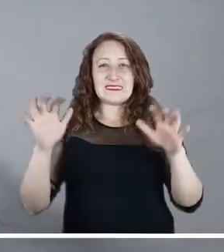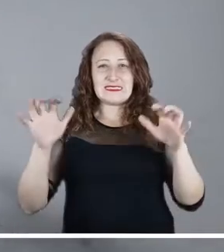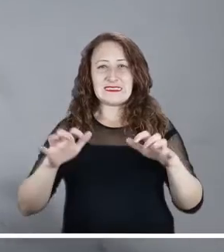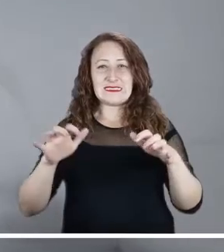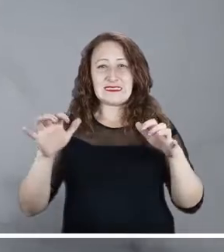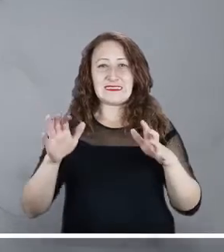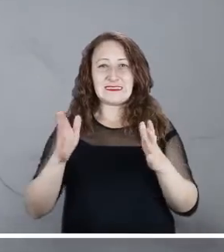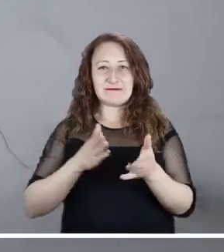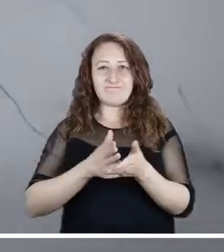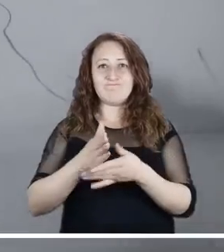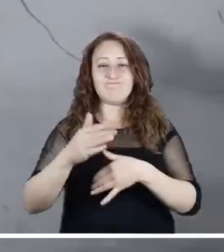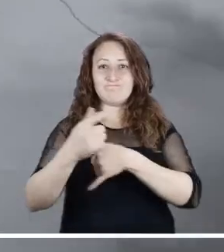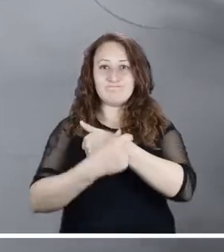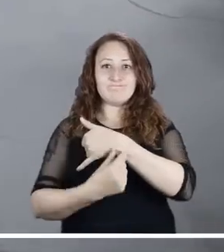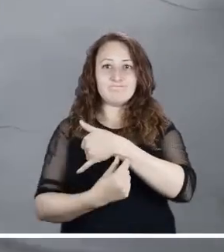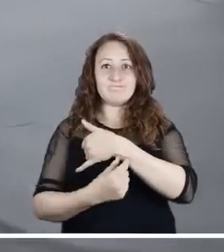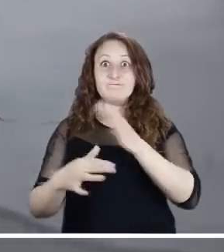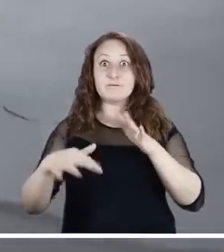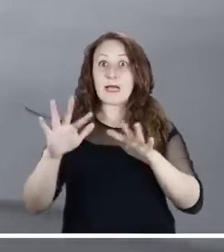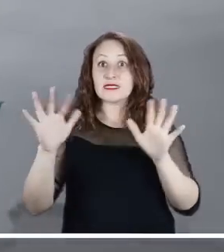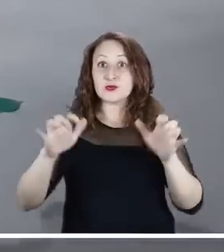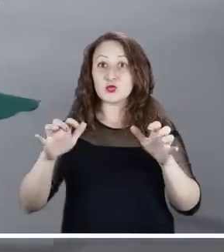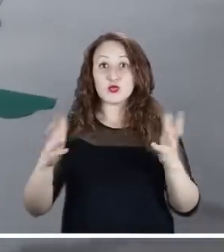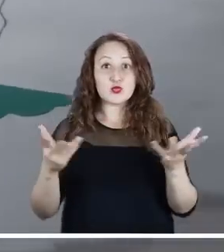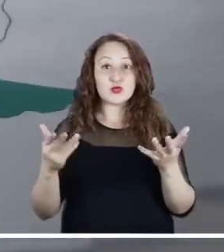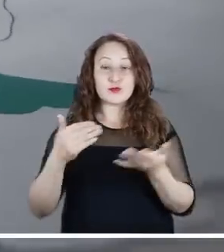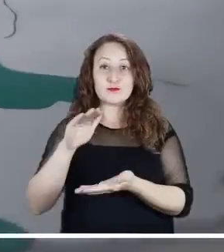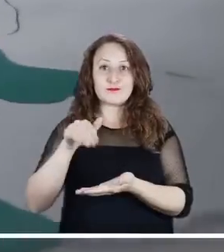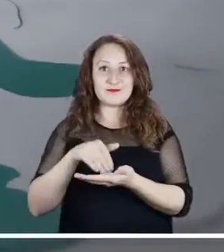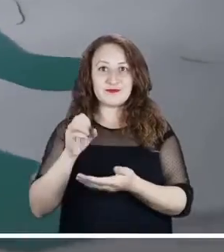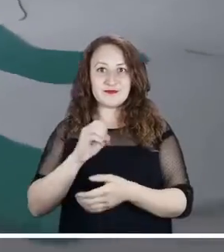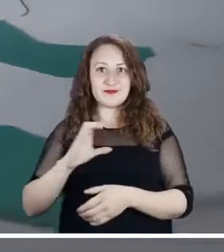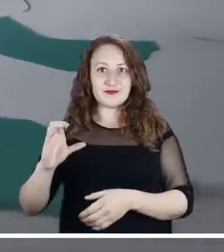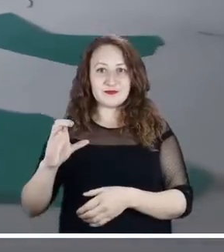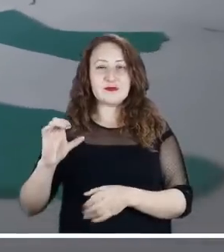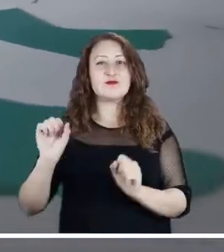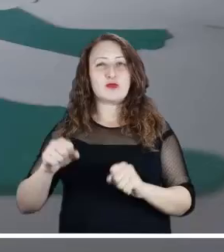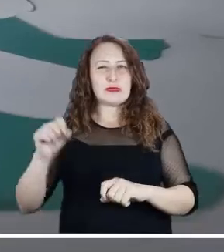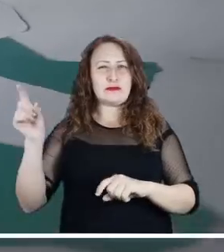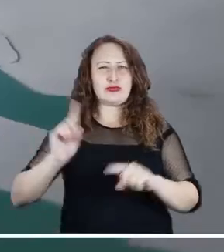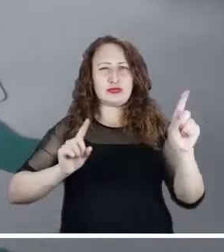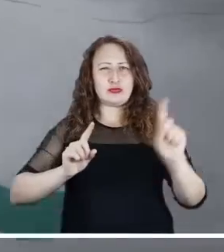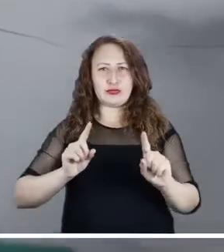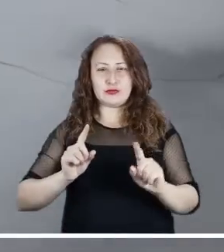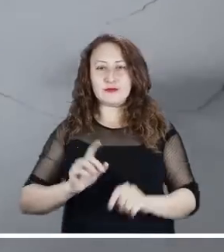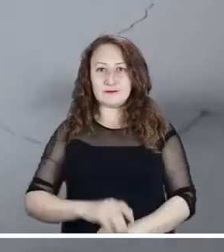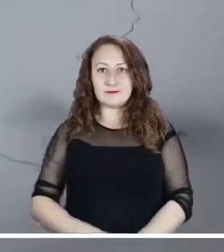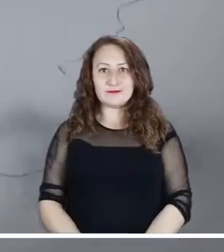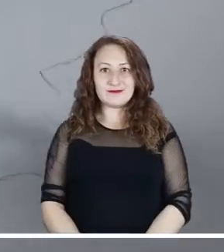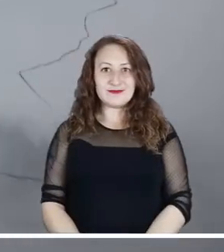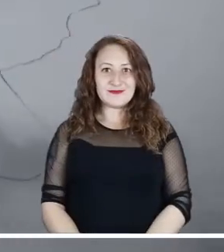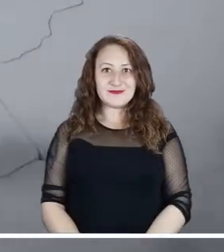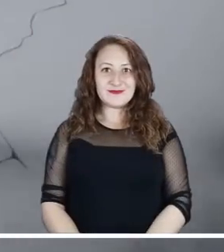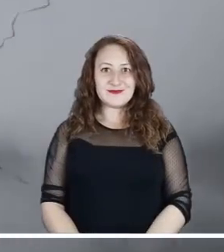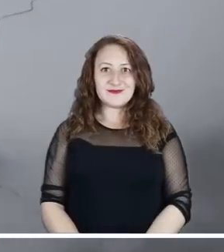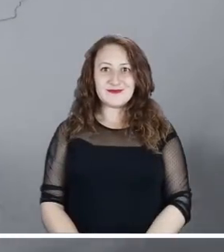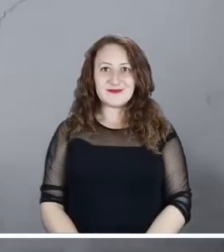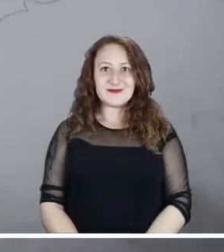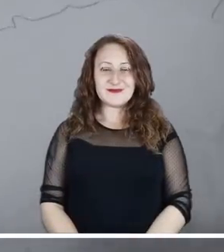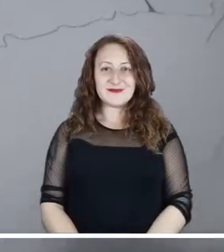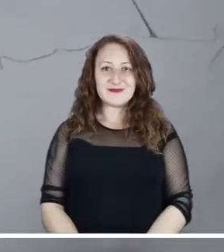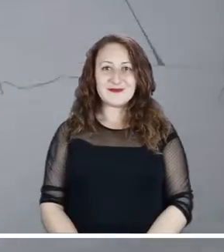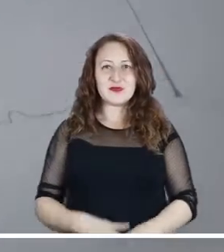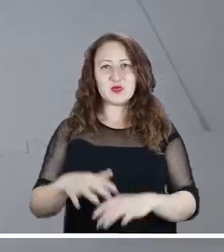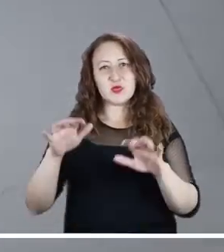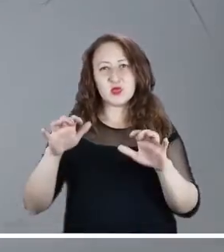La humedad persiste en el Pacífico, donde las precipitaciones se esperan en el centro y occidente y pueden llegar acompañadas de tormentas eléctricas.